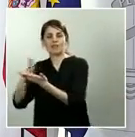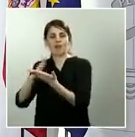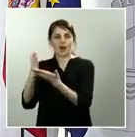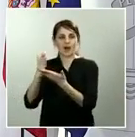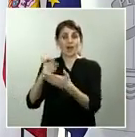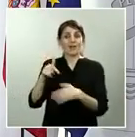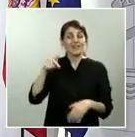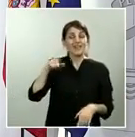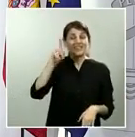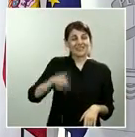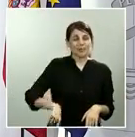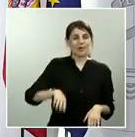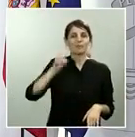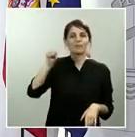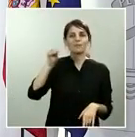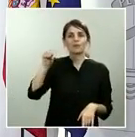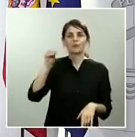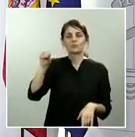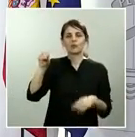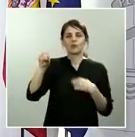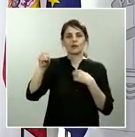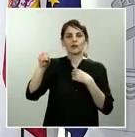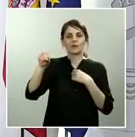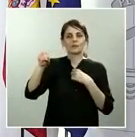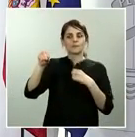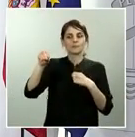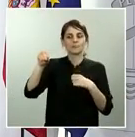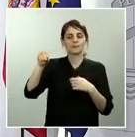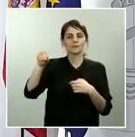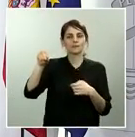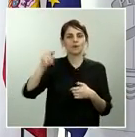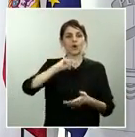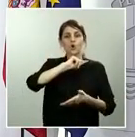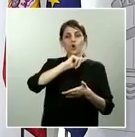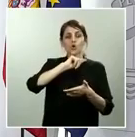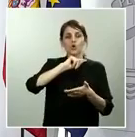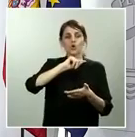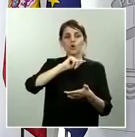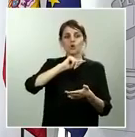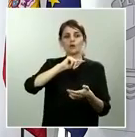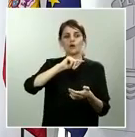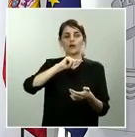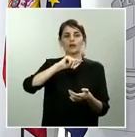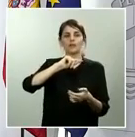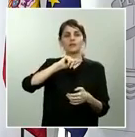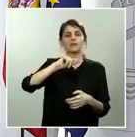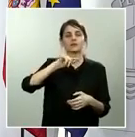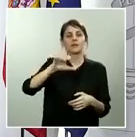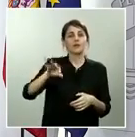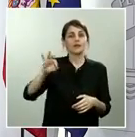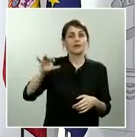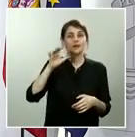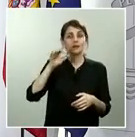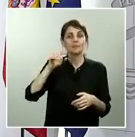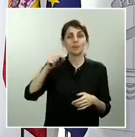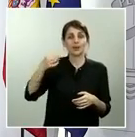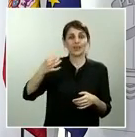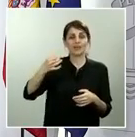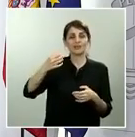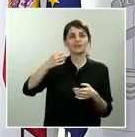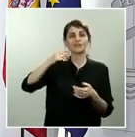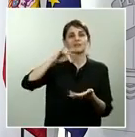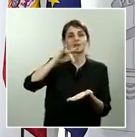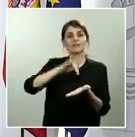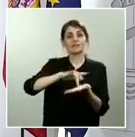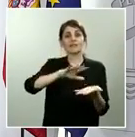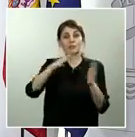cuando van a empezar a cumplir con la publicación de estos porque lo que decía la junta consultiva es que ya se tendrían que estar publicando estos contratos a día de hoy a